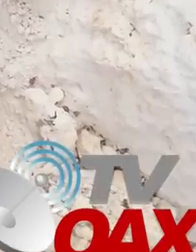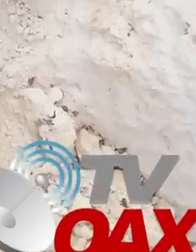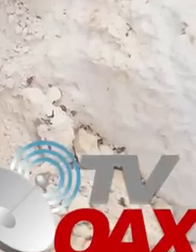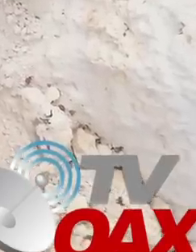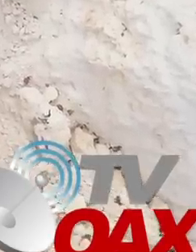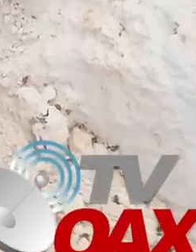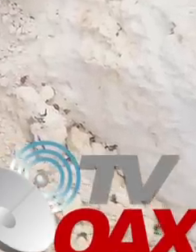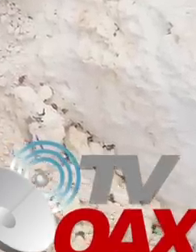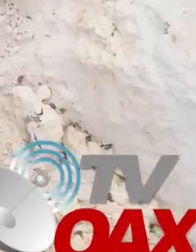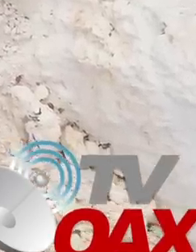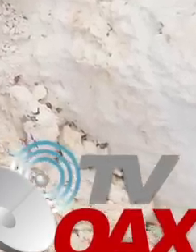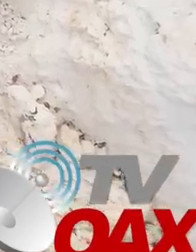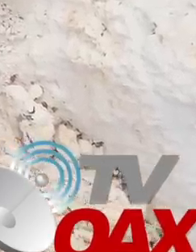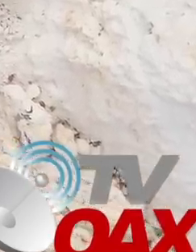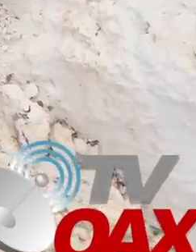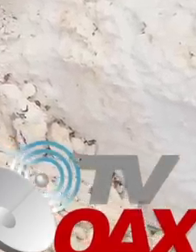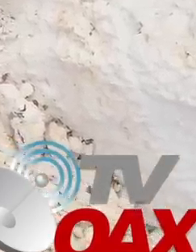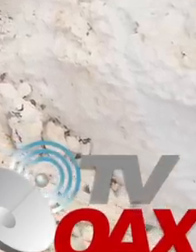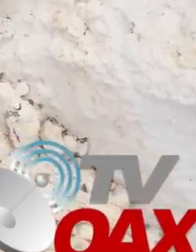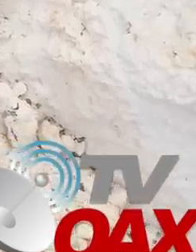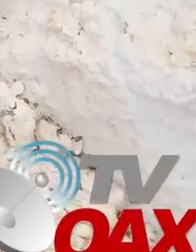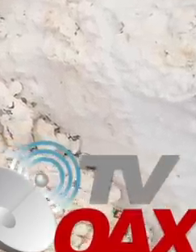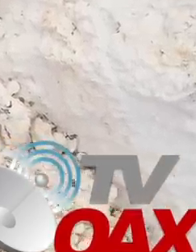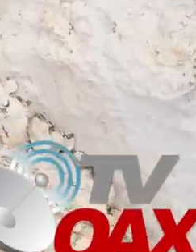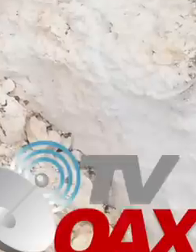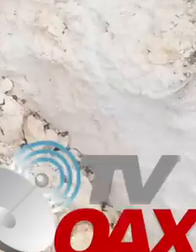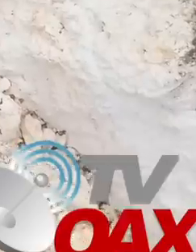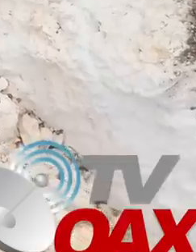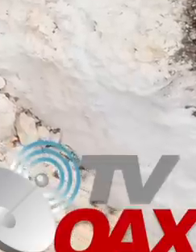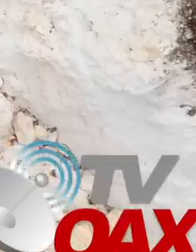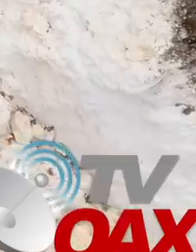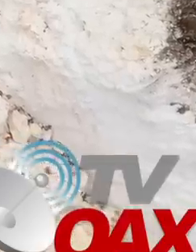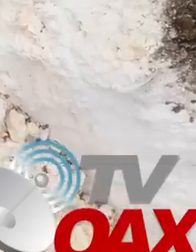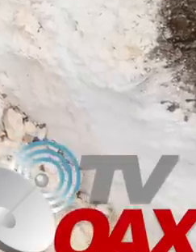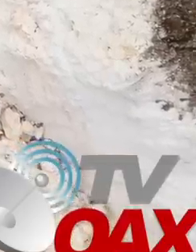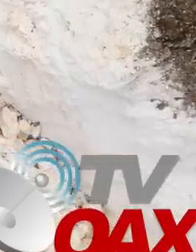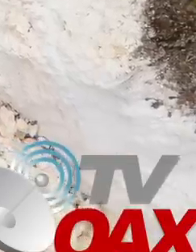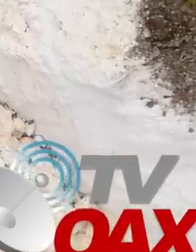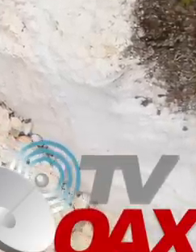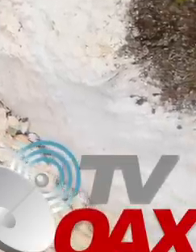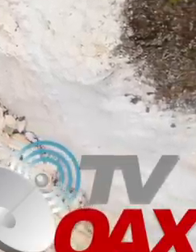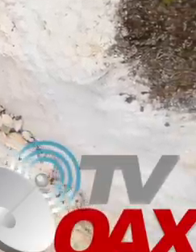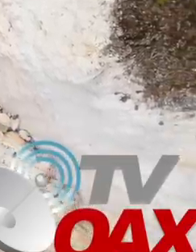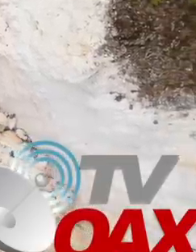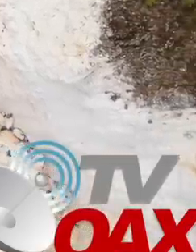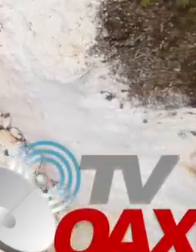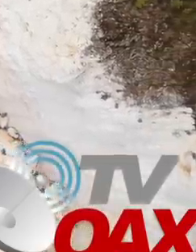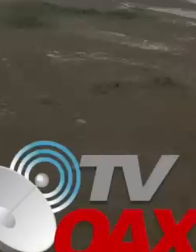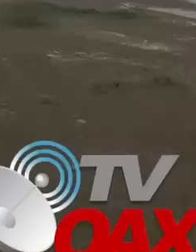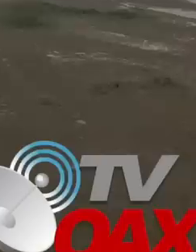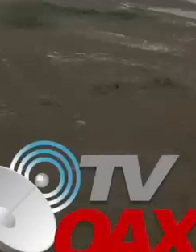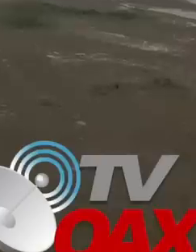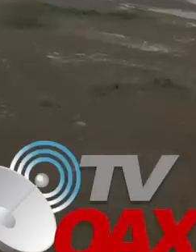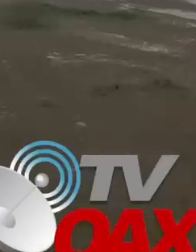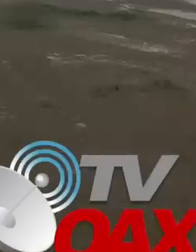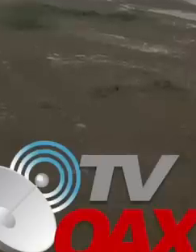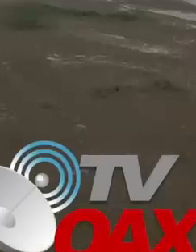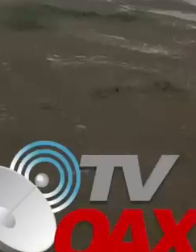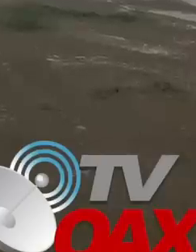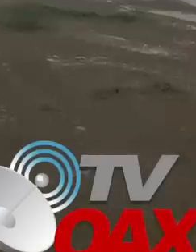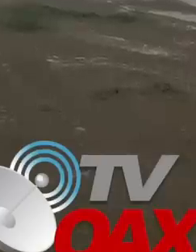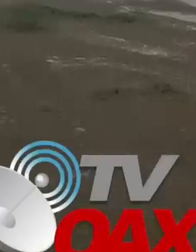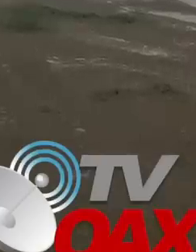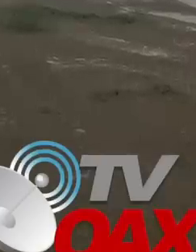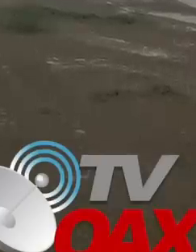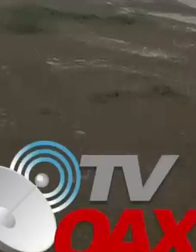agua y el drenaje superficial y subterráneo por incrementos en la formación de oquedades, además de